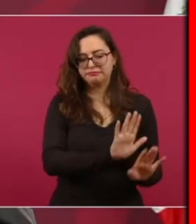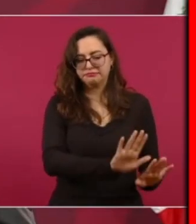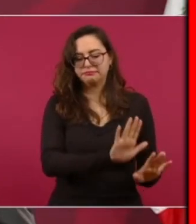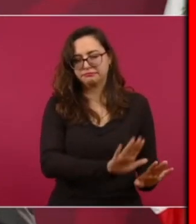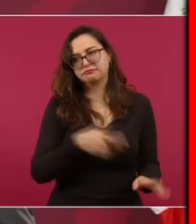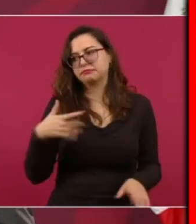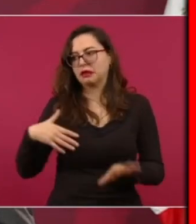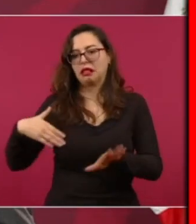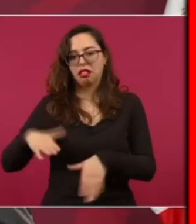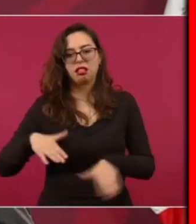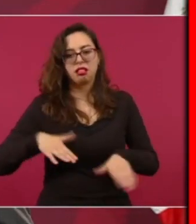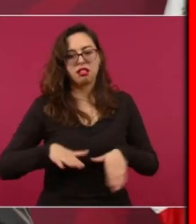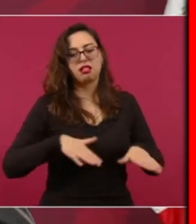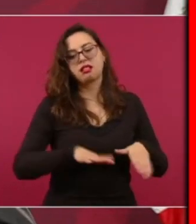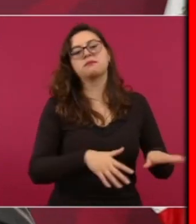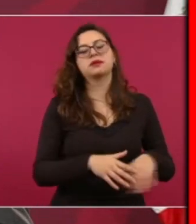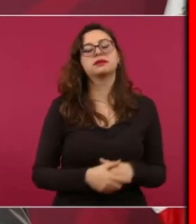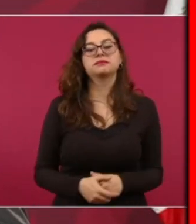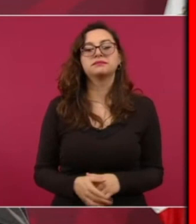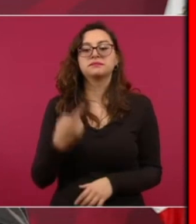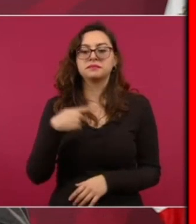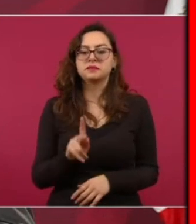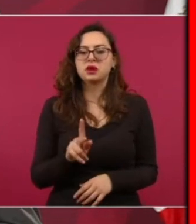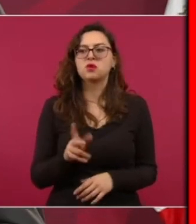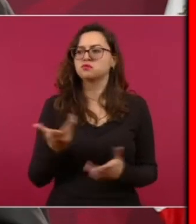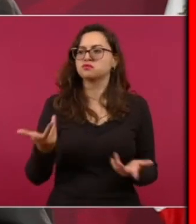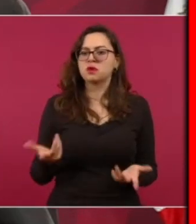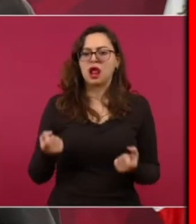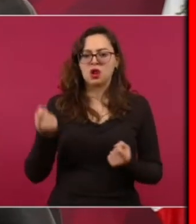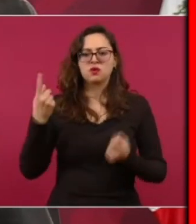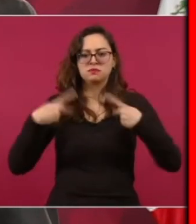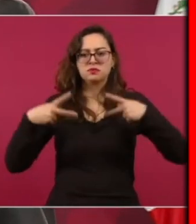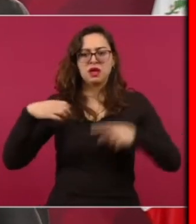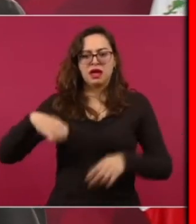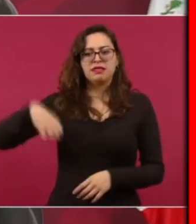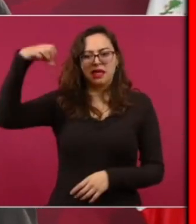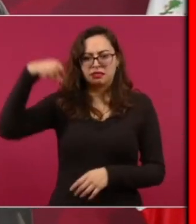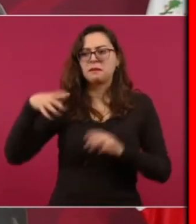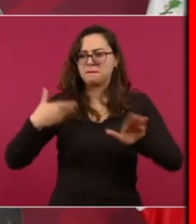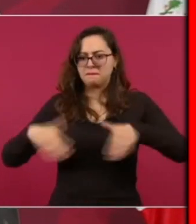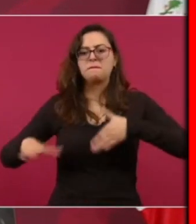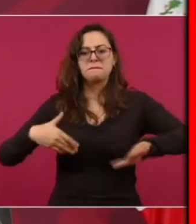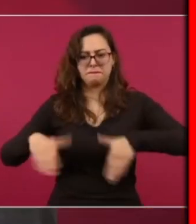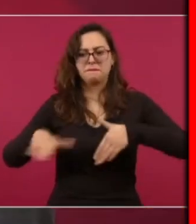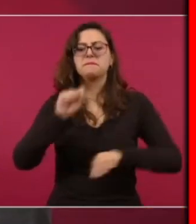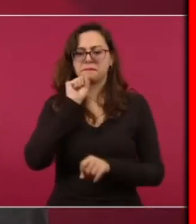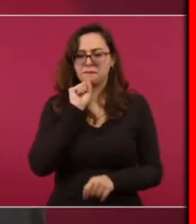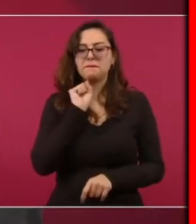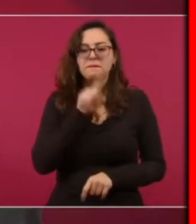Pero También había adultos mayores En la marcha Sin embargo Muchísimos jóvenes